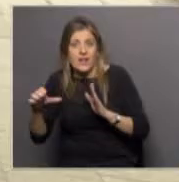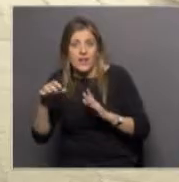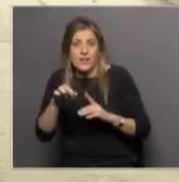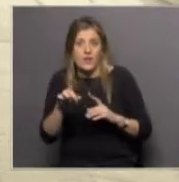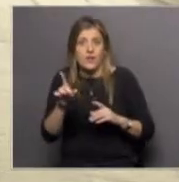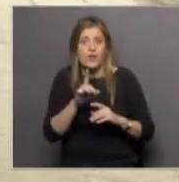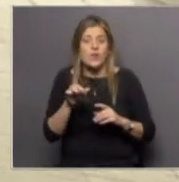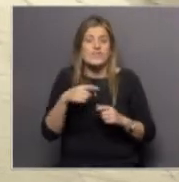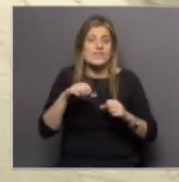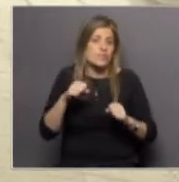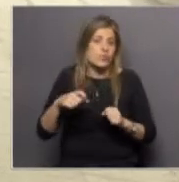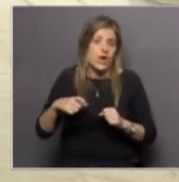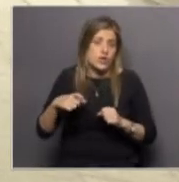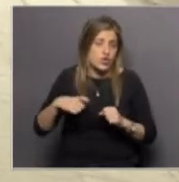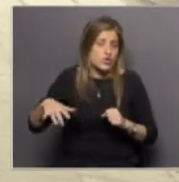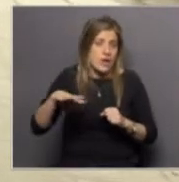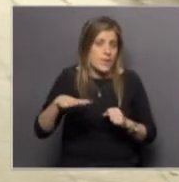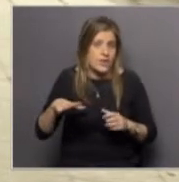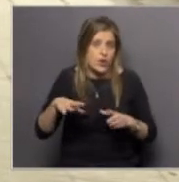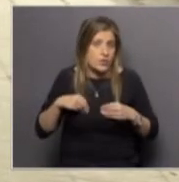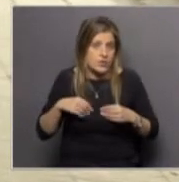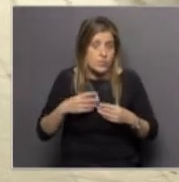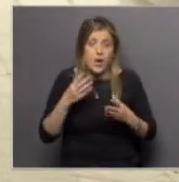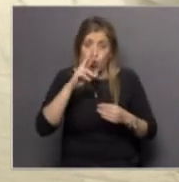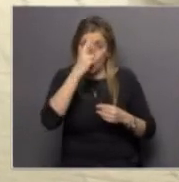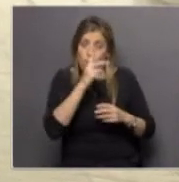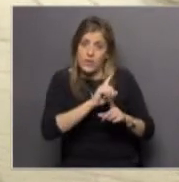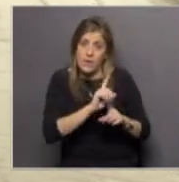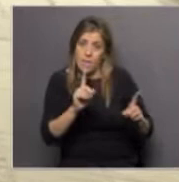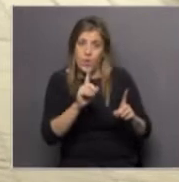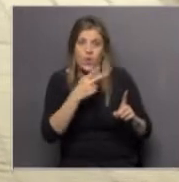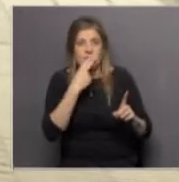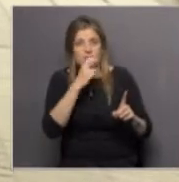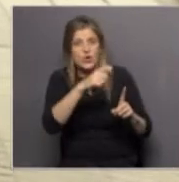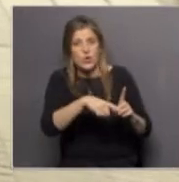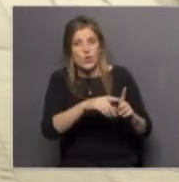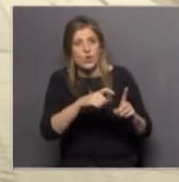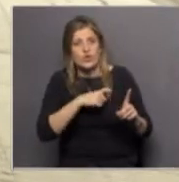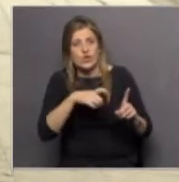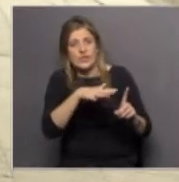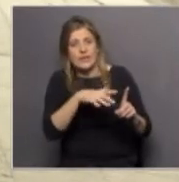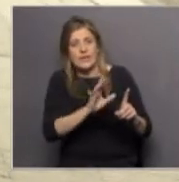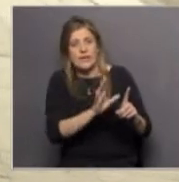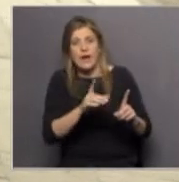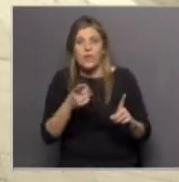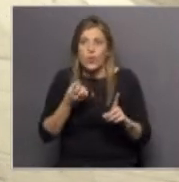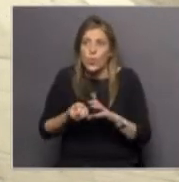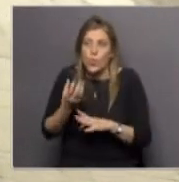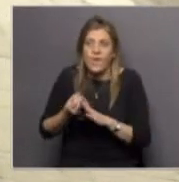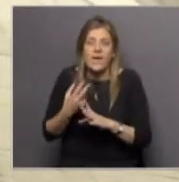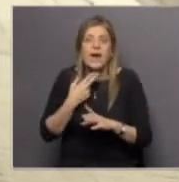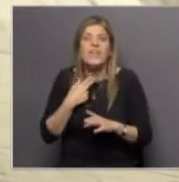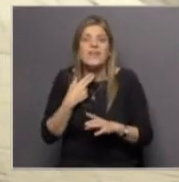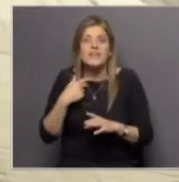socialmente aceptable en muchos países y en Uruguay tampoco entonces atrae nuevos adictos a la nicotina por